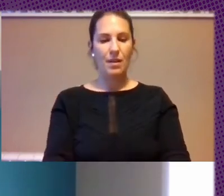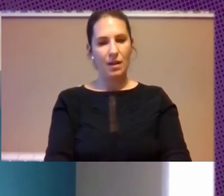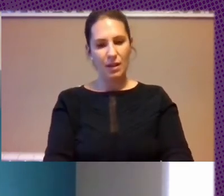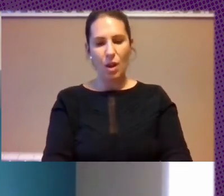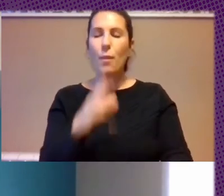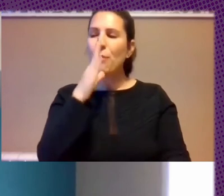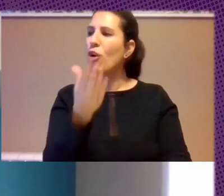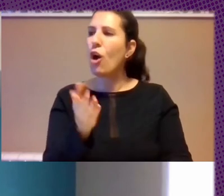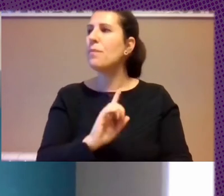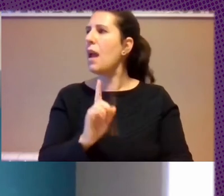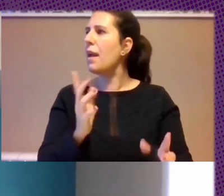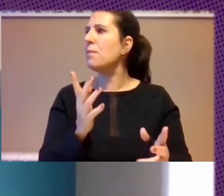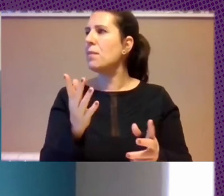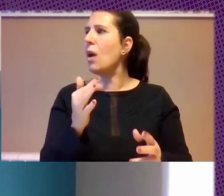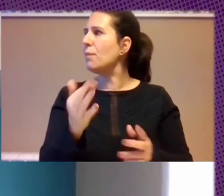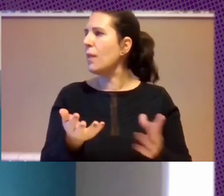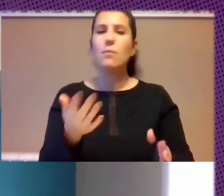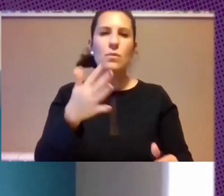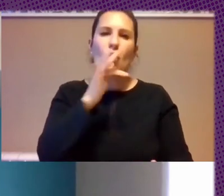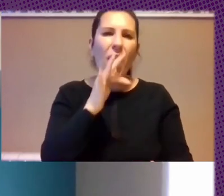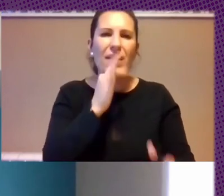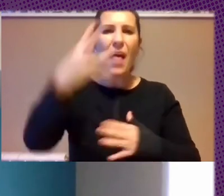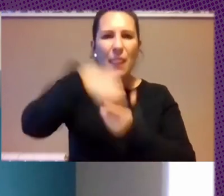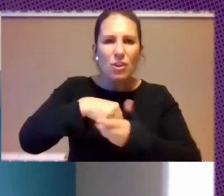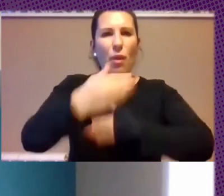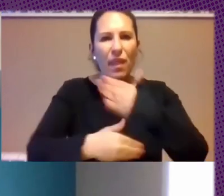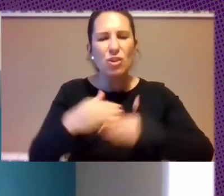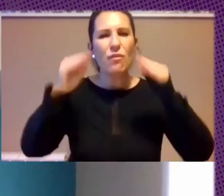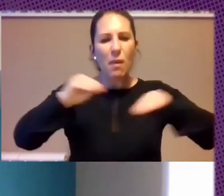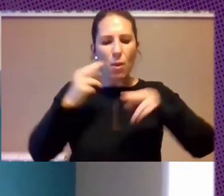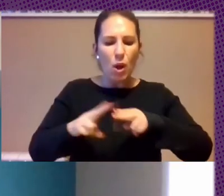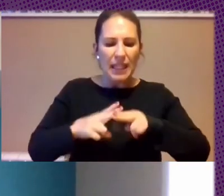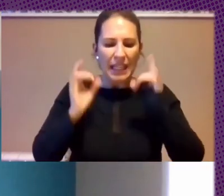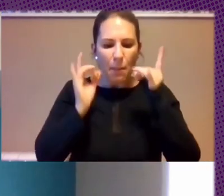Es Parte Aún De Nuestros Procesos De Formación Política Temprana